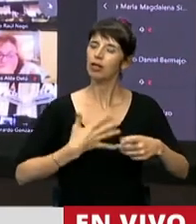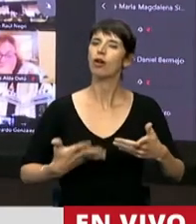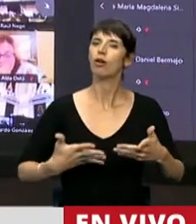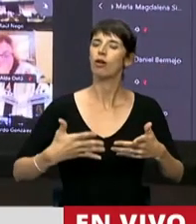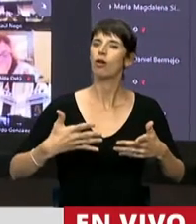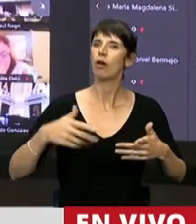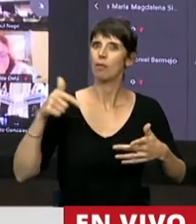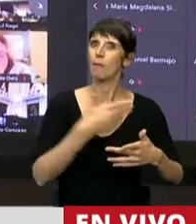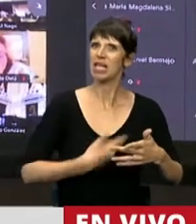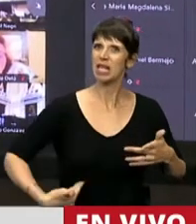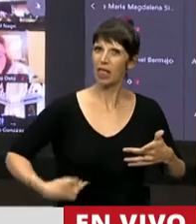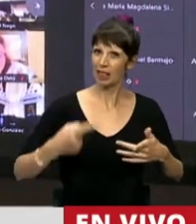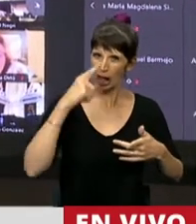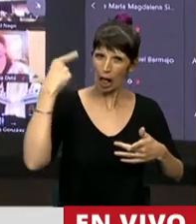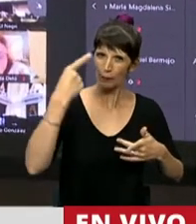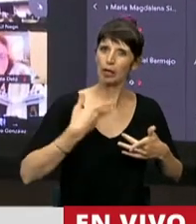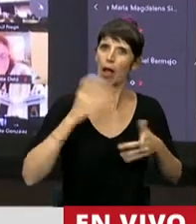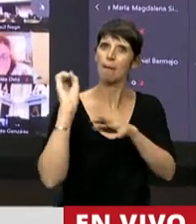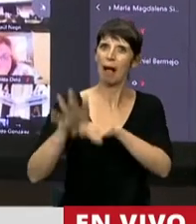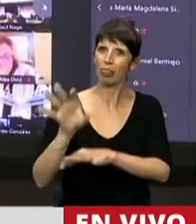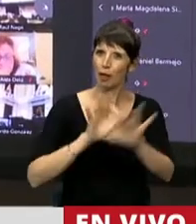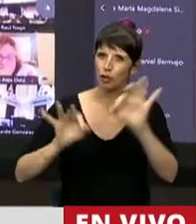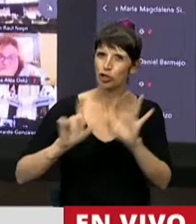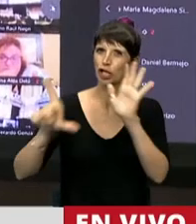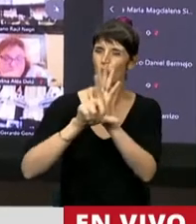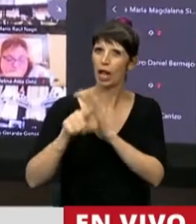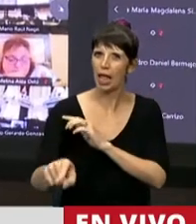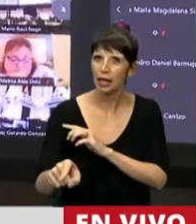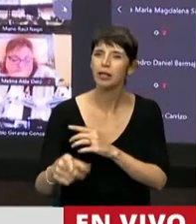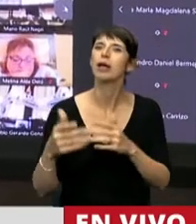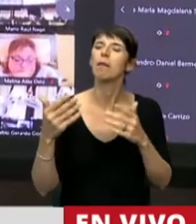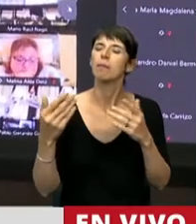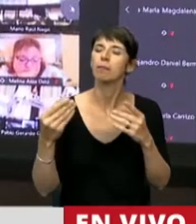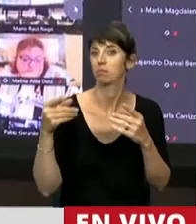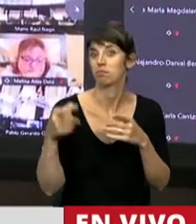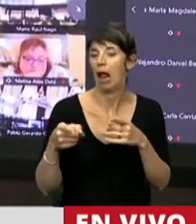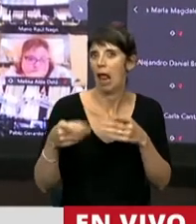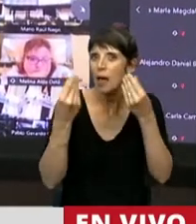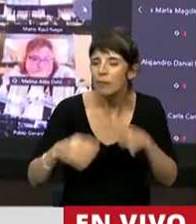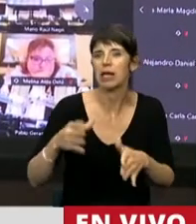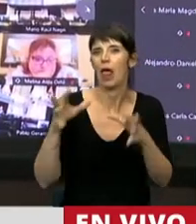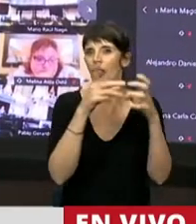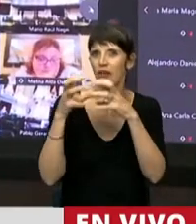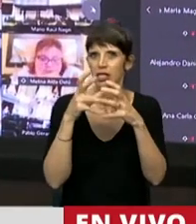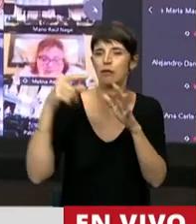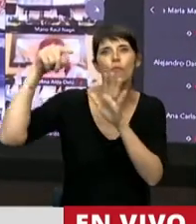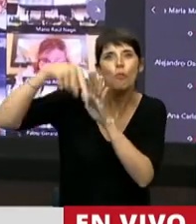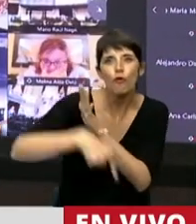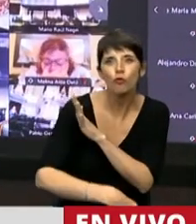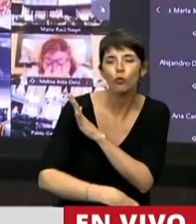envíe este proyecto, que seguramente va a dar para debatir y para seguir profundizando para que